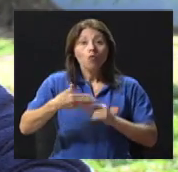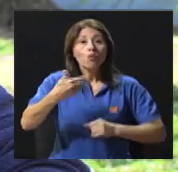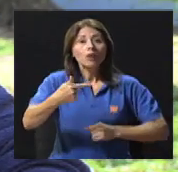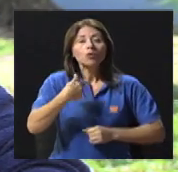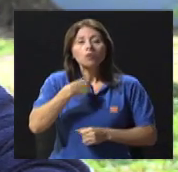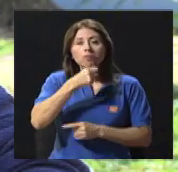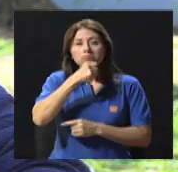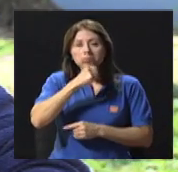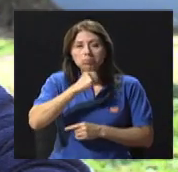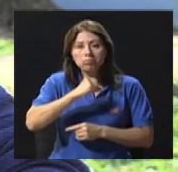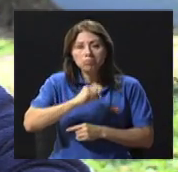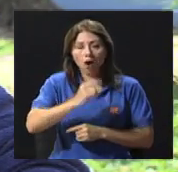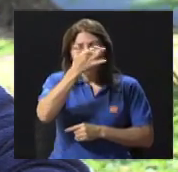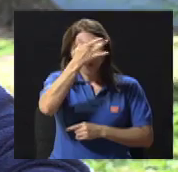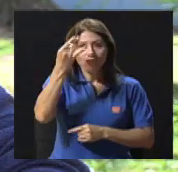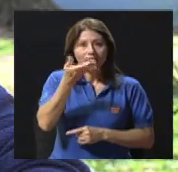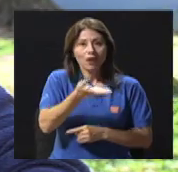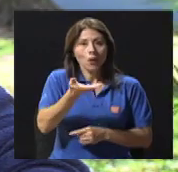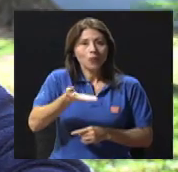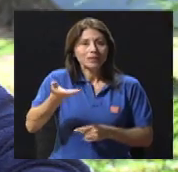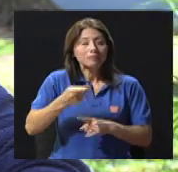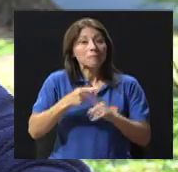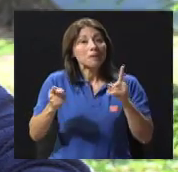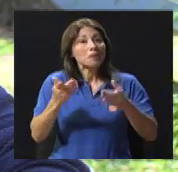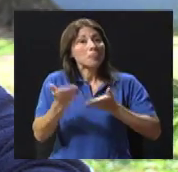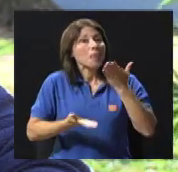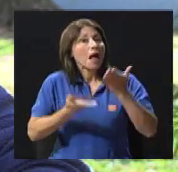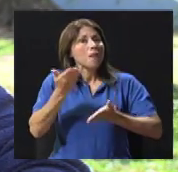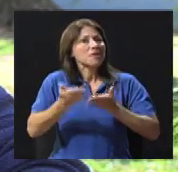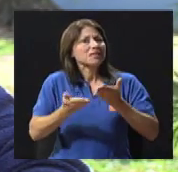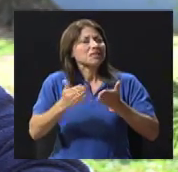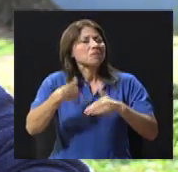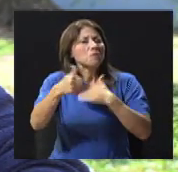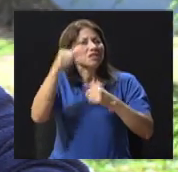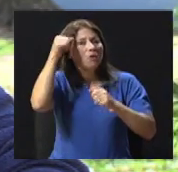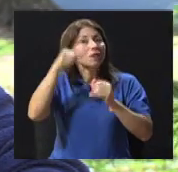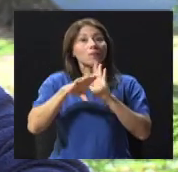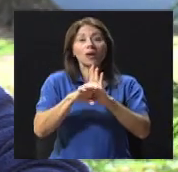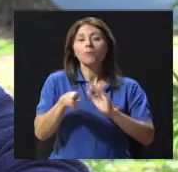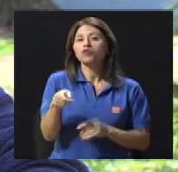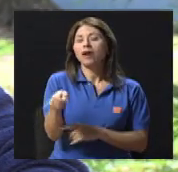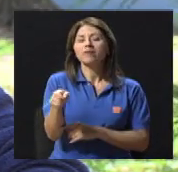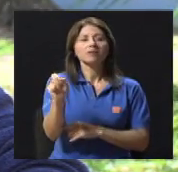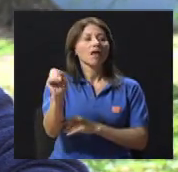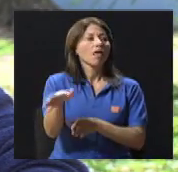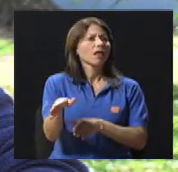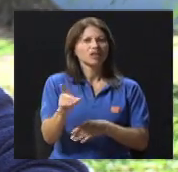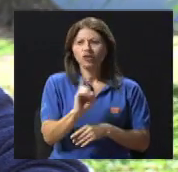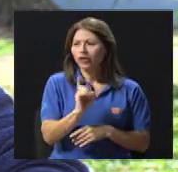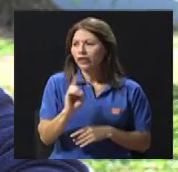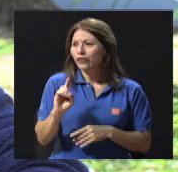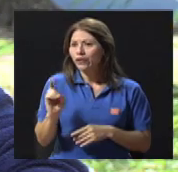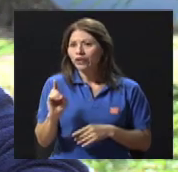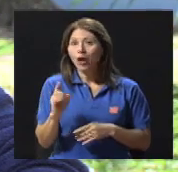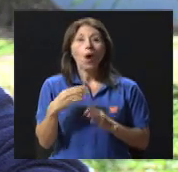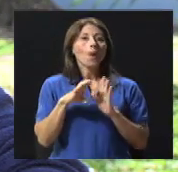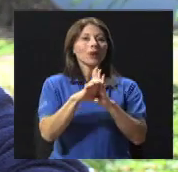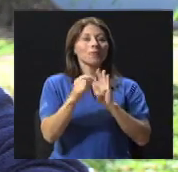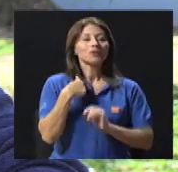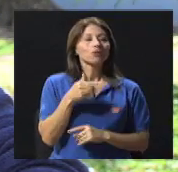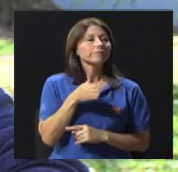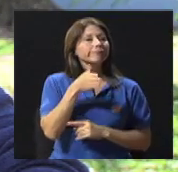olvida las cosas, pero puede ser que las recuerde. ¿Dónde dejé las llaves? ¿Qué iba a hacer a la cocina? ¿Qué iba a abrir el refrigerador?